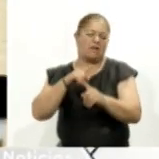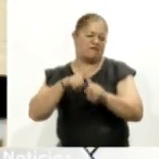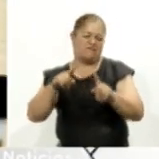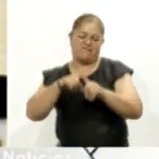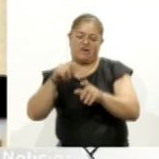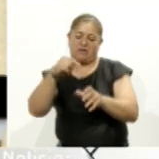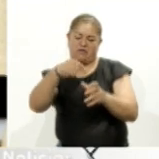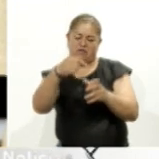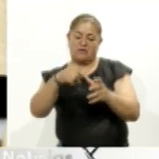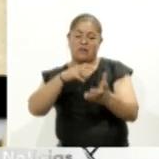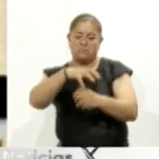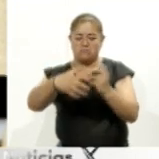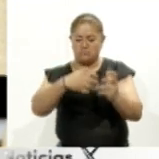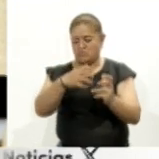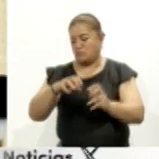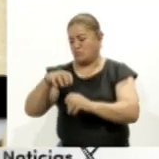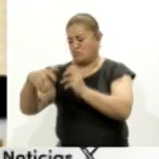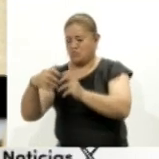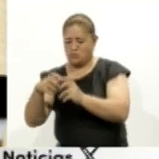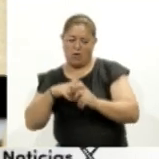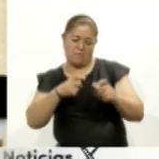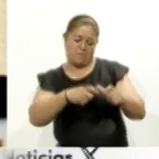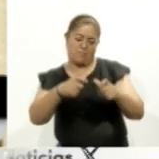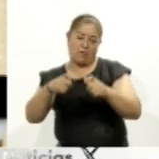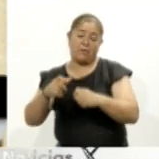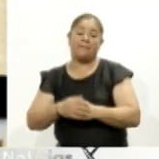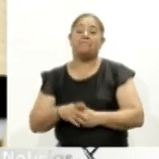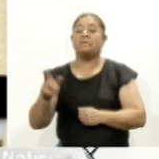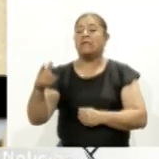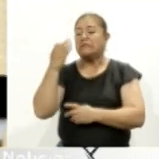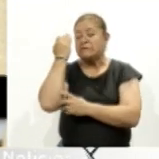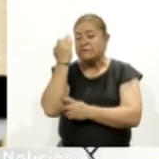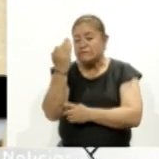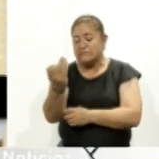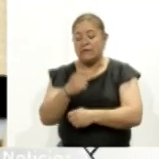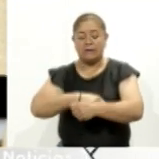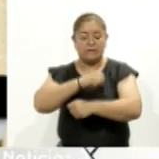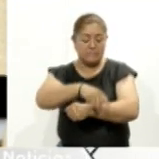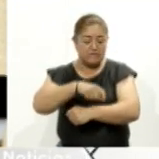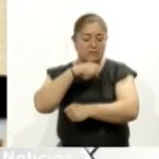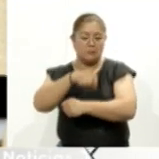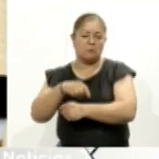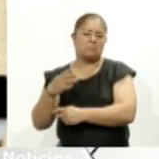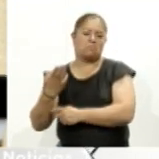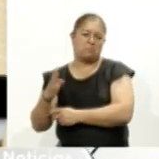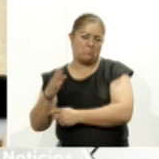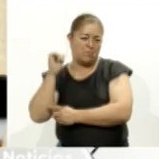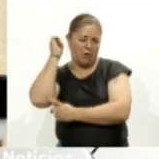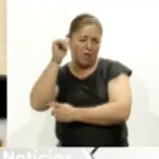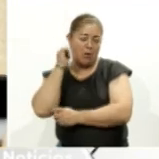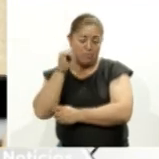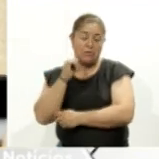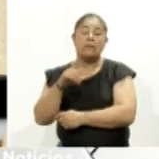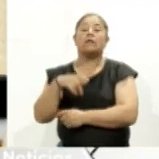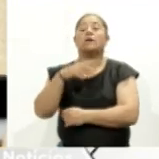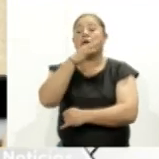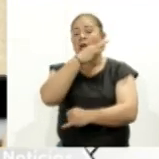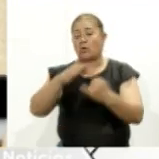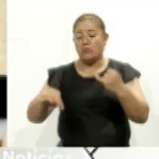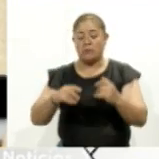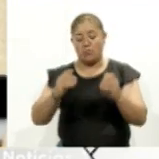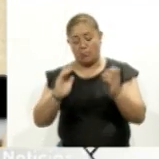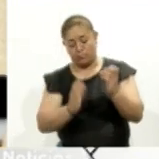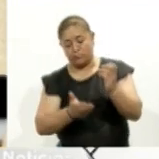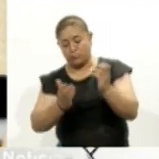se siembra en lo que es abril mayo, abril y lo venimos cosechando a finales de septiembre entonces